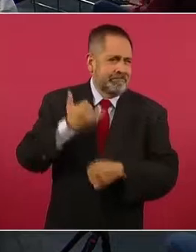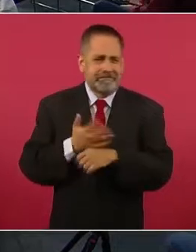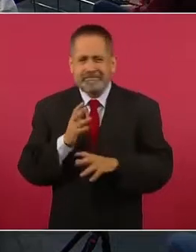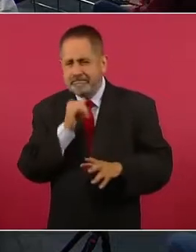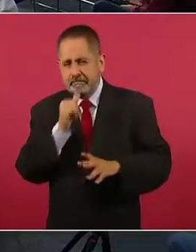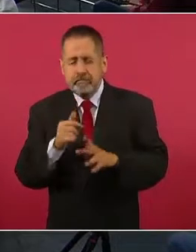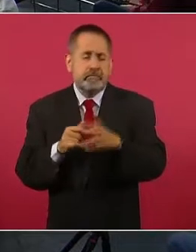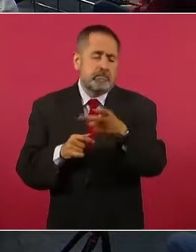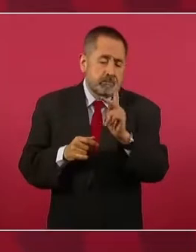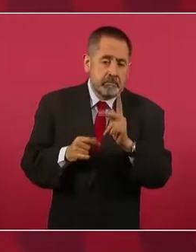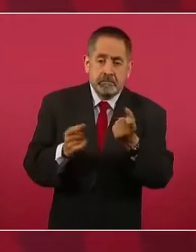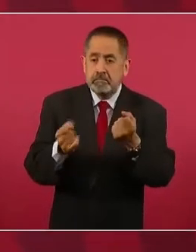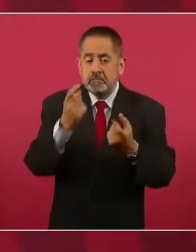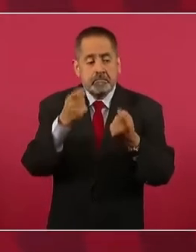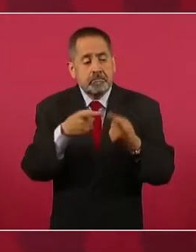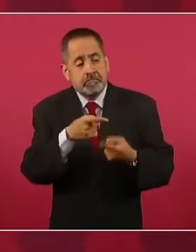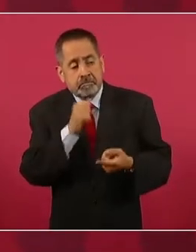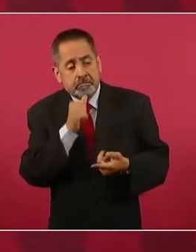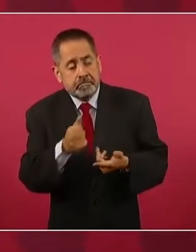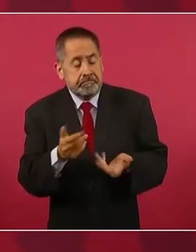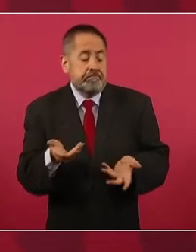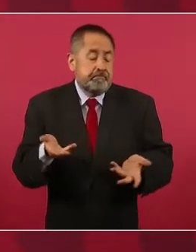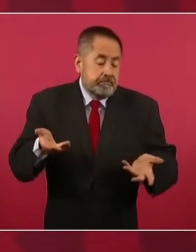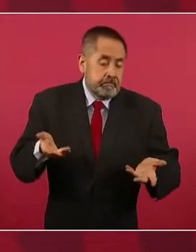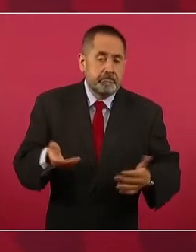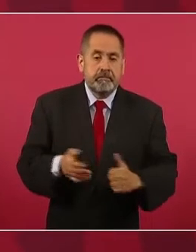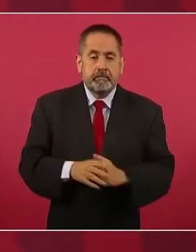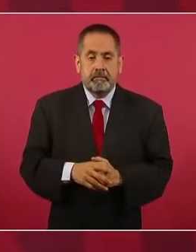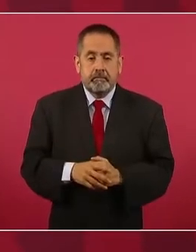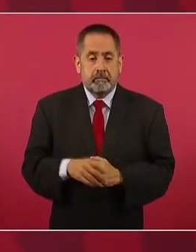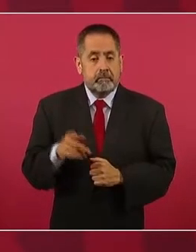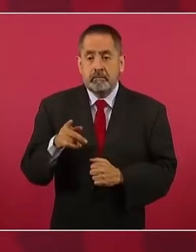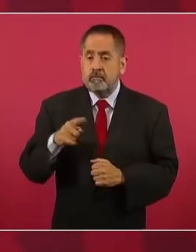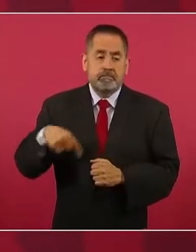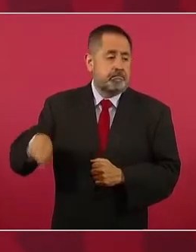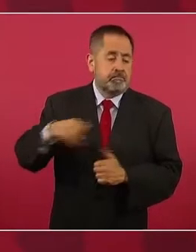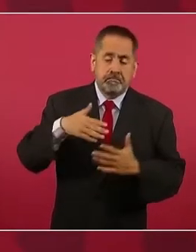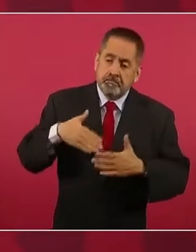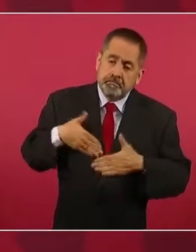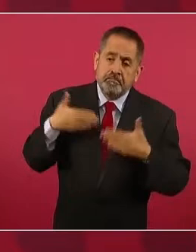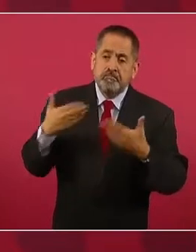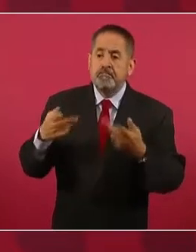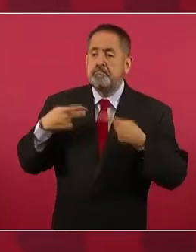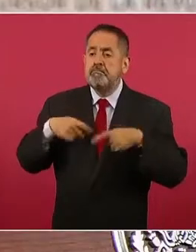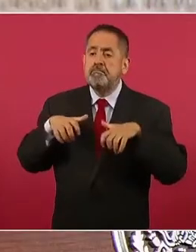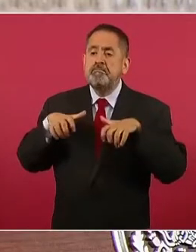pero es que se le tiene que tener confianza a la gente.